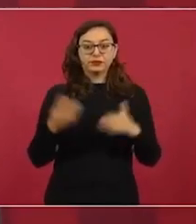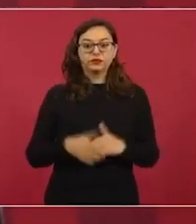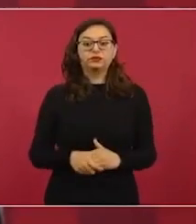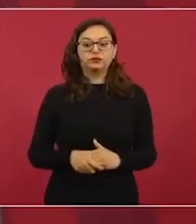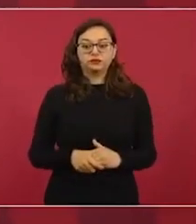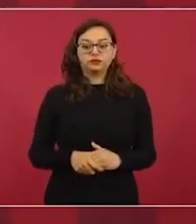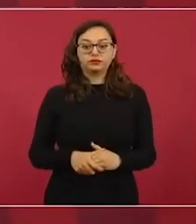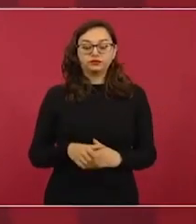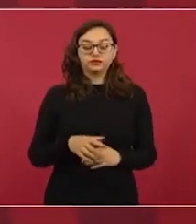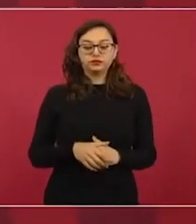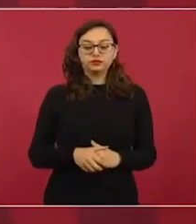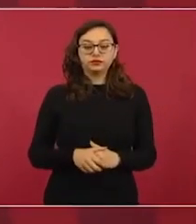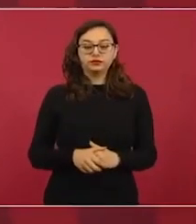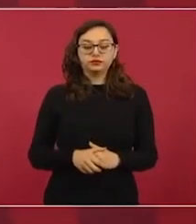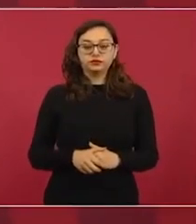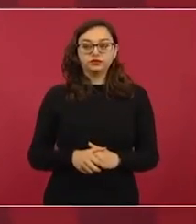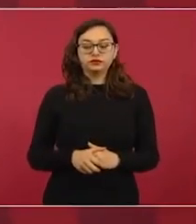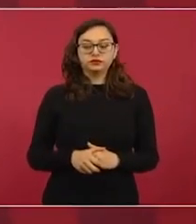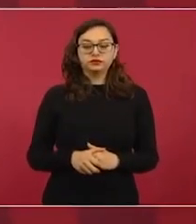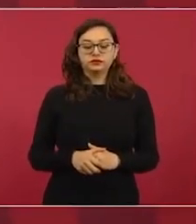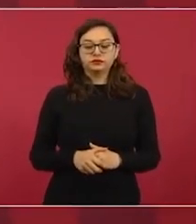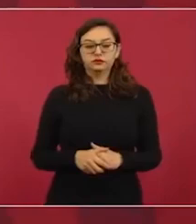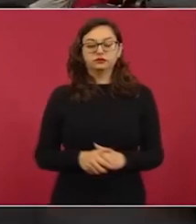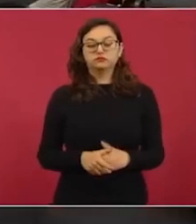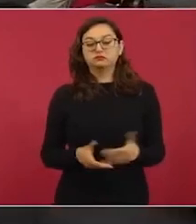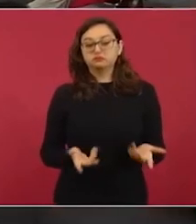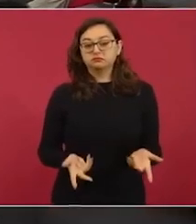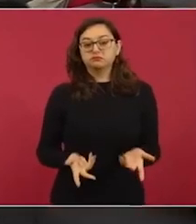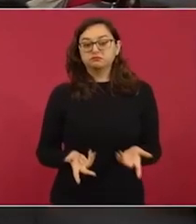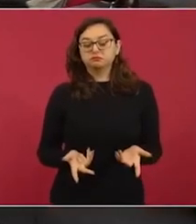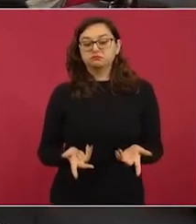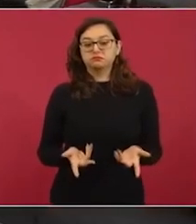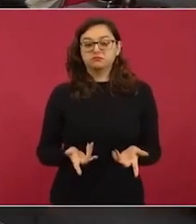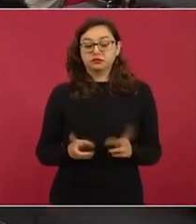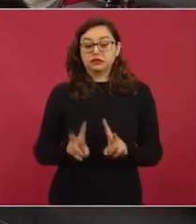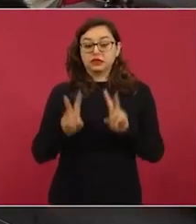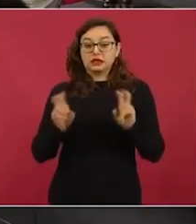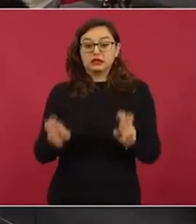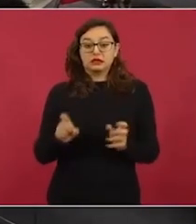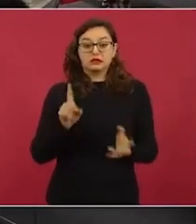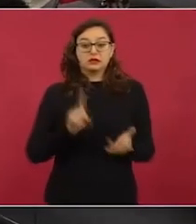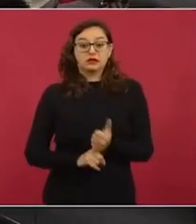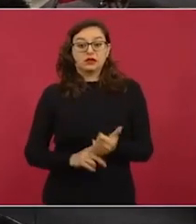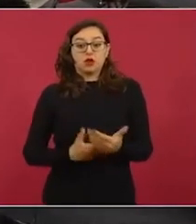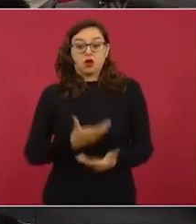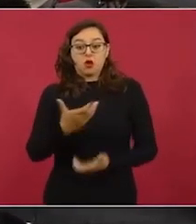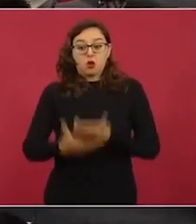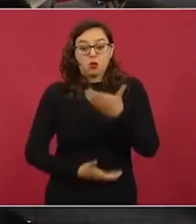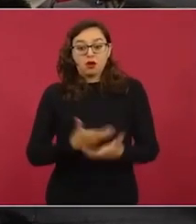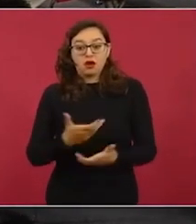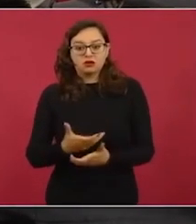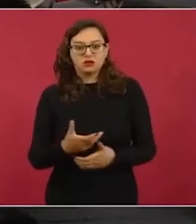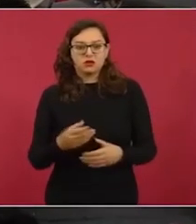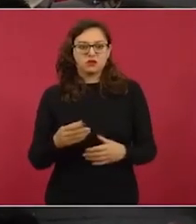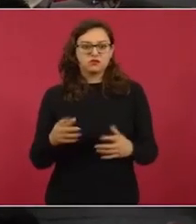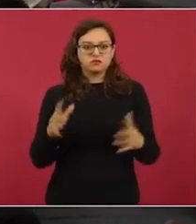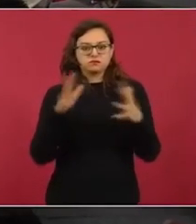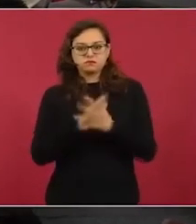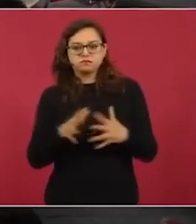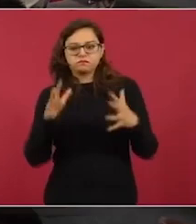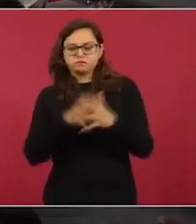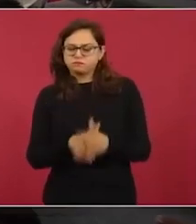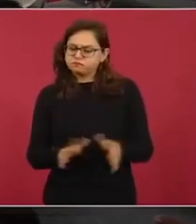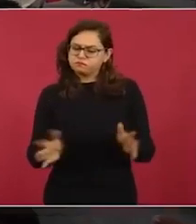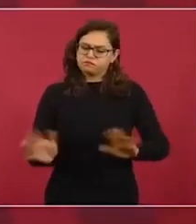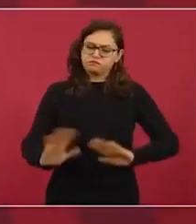por guerras comerciales, tampoco podemos quedarnos con los